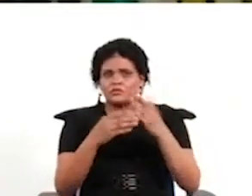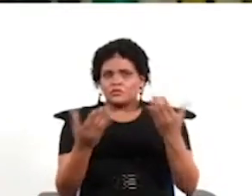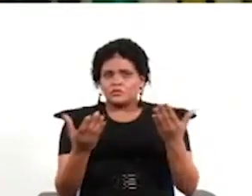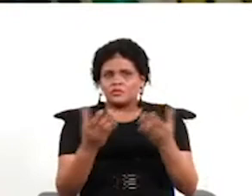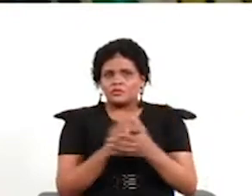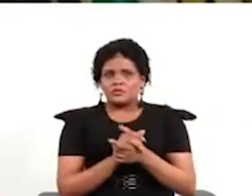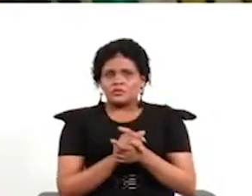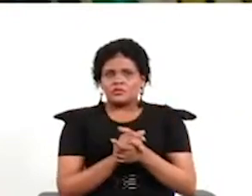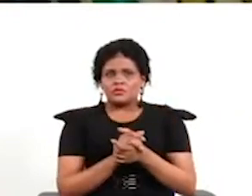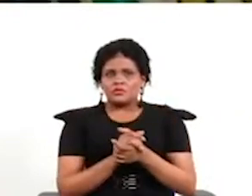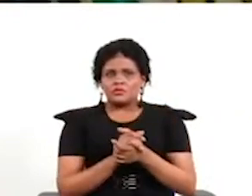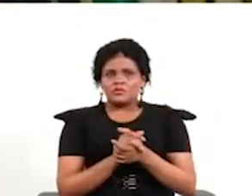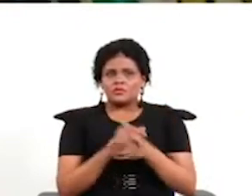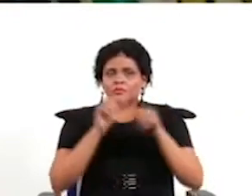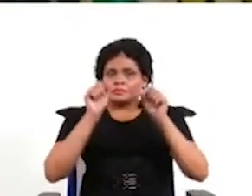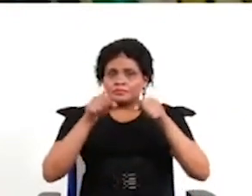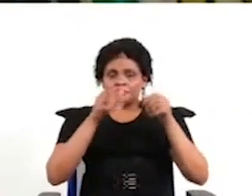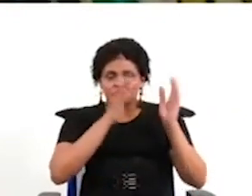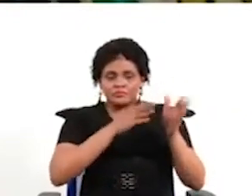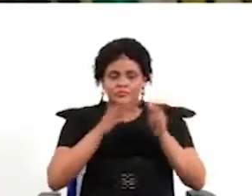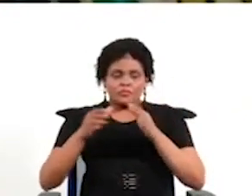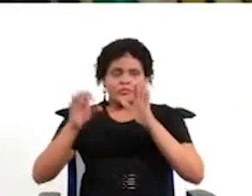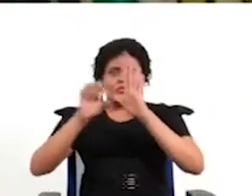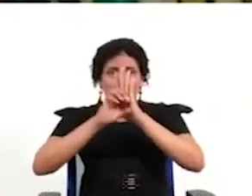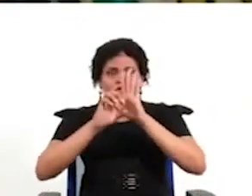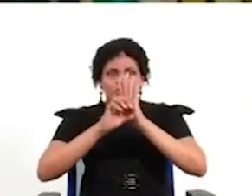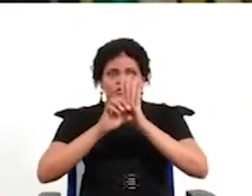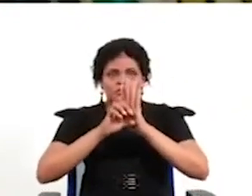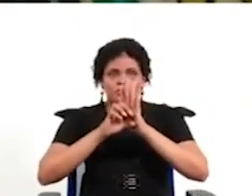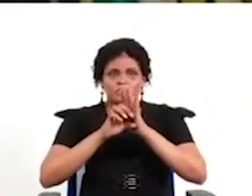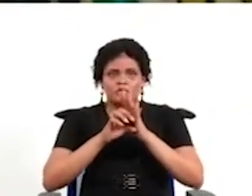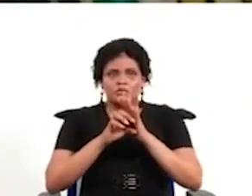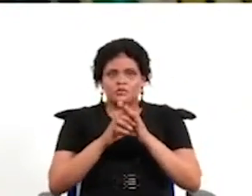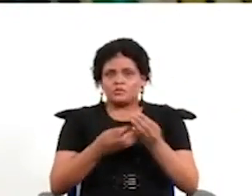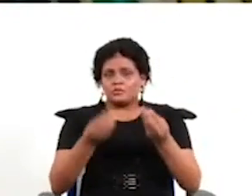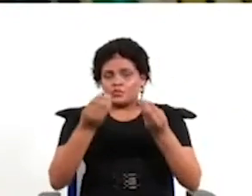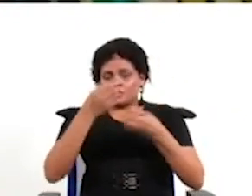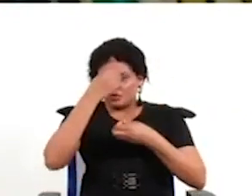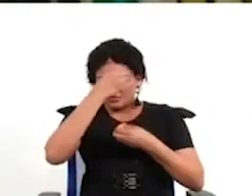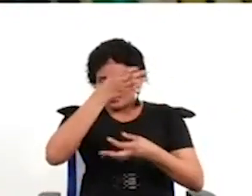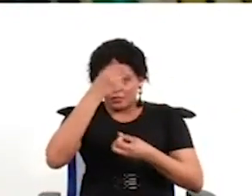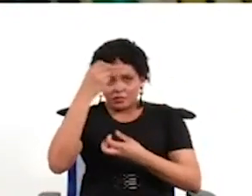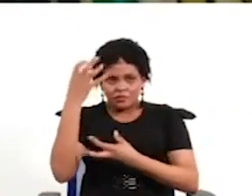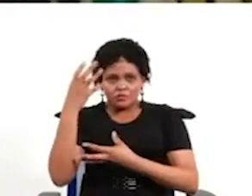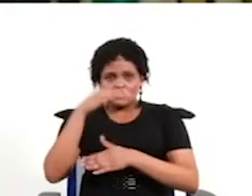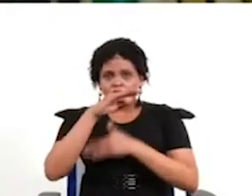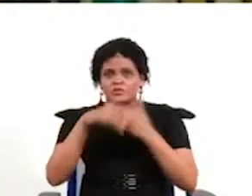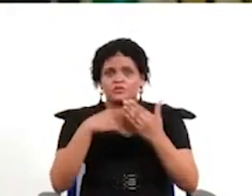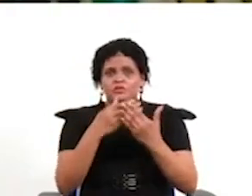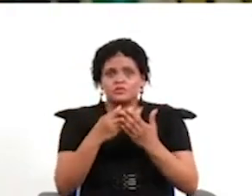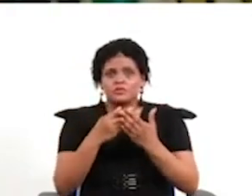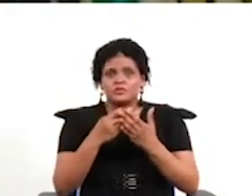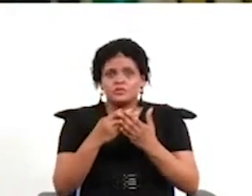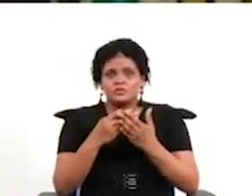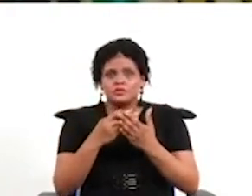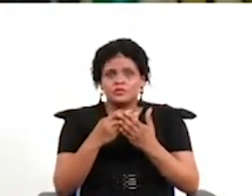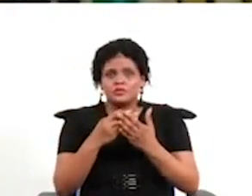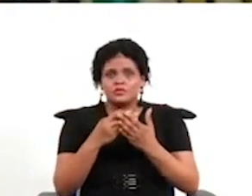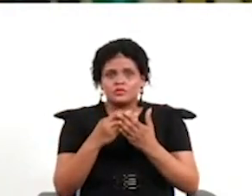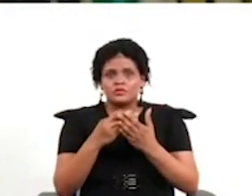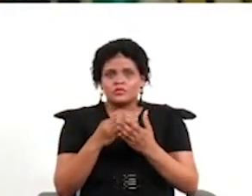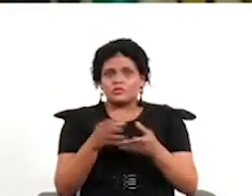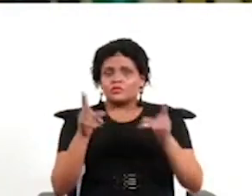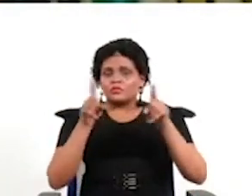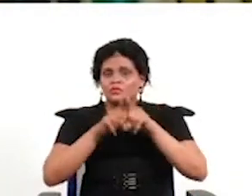activar un referéndum lleva tiempo es complejo hay que reunir muchas firmas hay que tener tiempo hay que tener recursos además